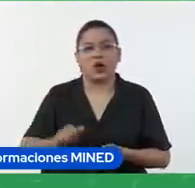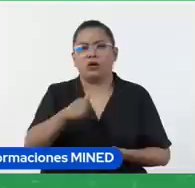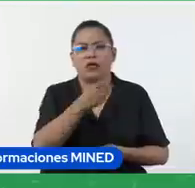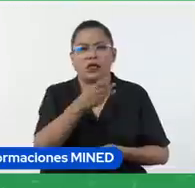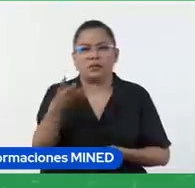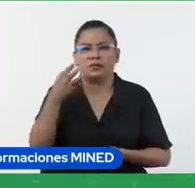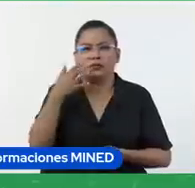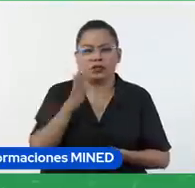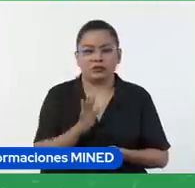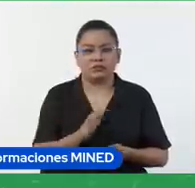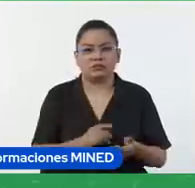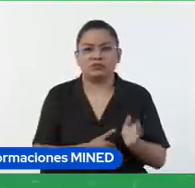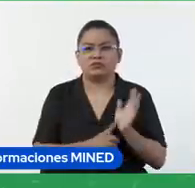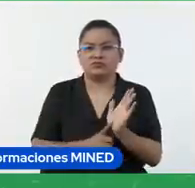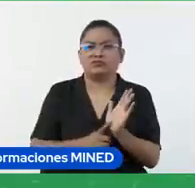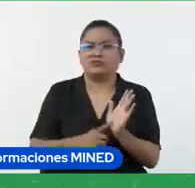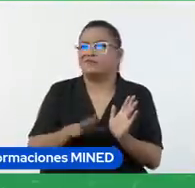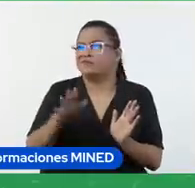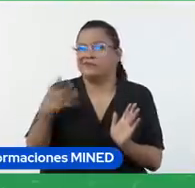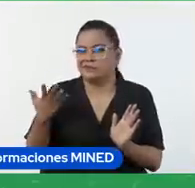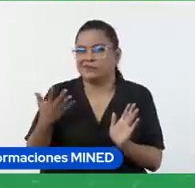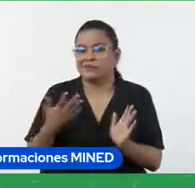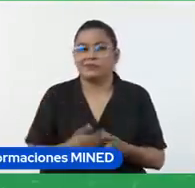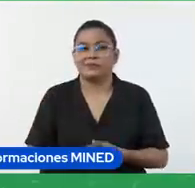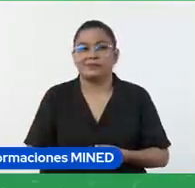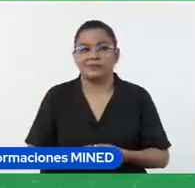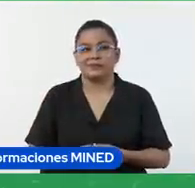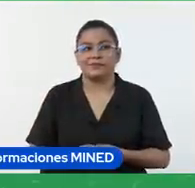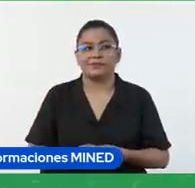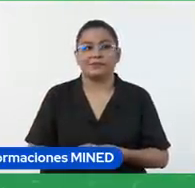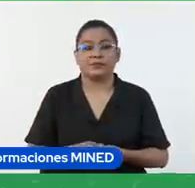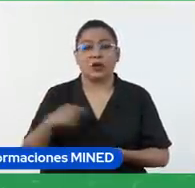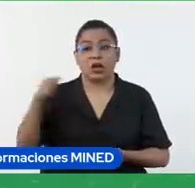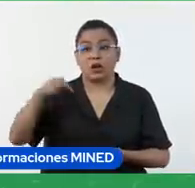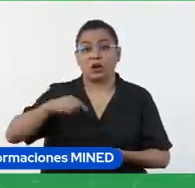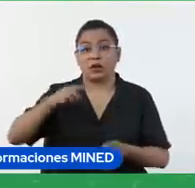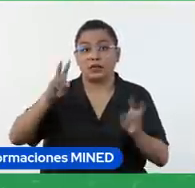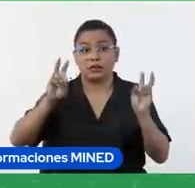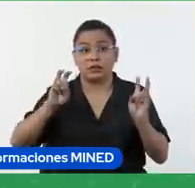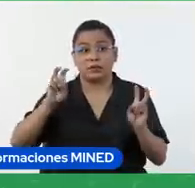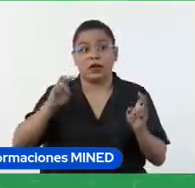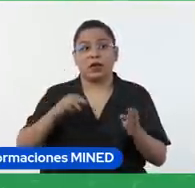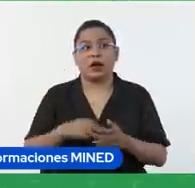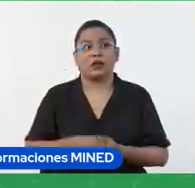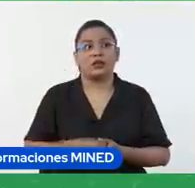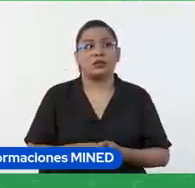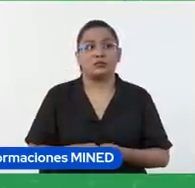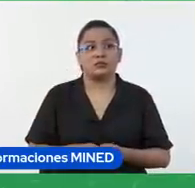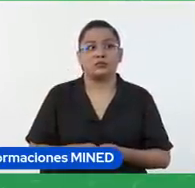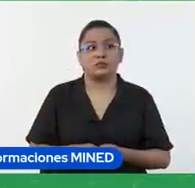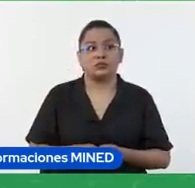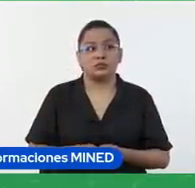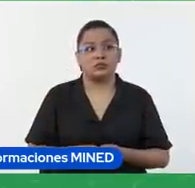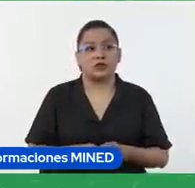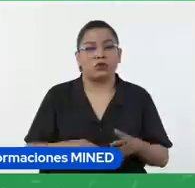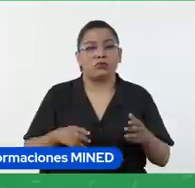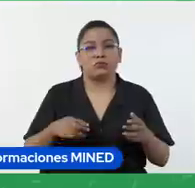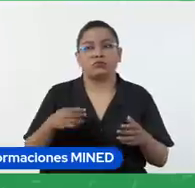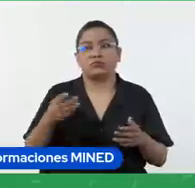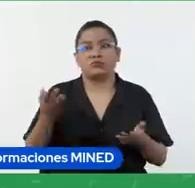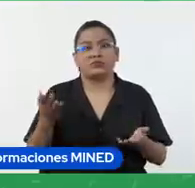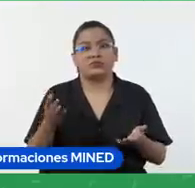qué evidencias podrían añadir porque en este caso estamos trabajando con obras de arte